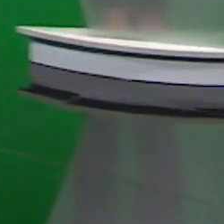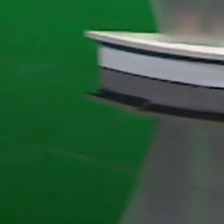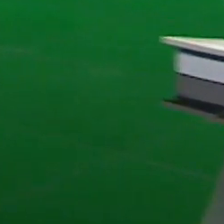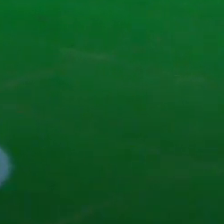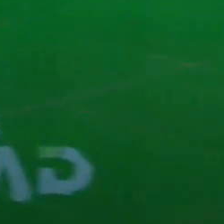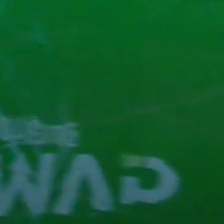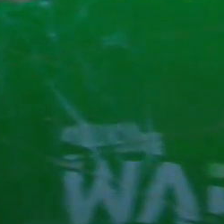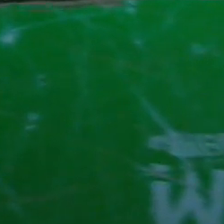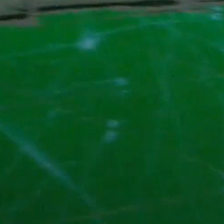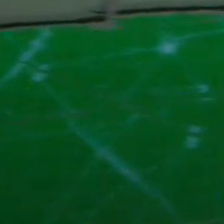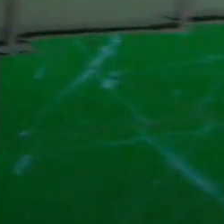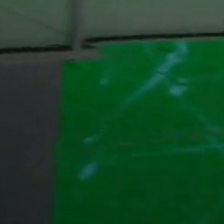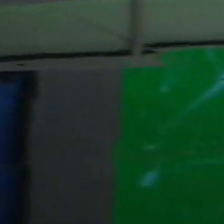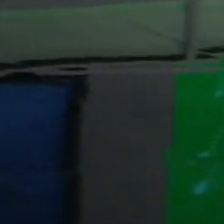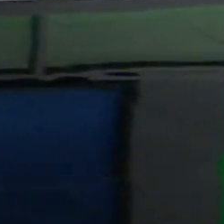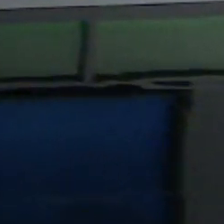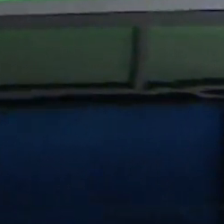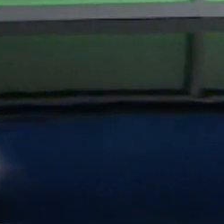¡Gracias! ¡Gracias!